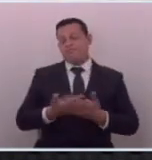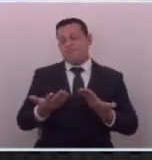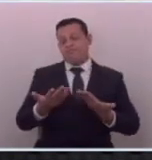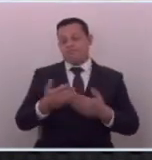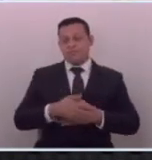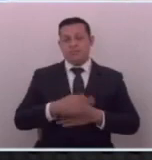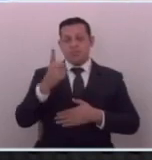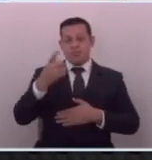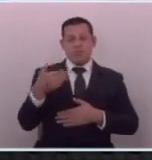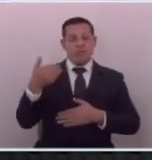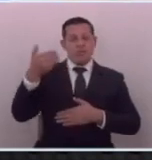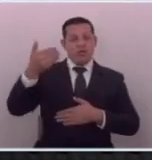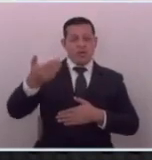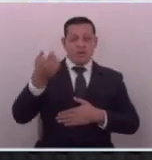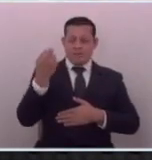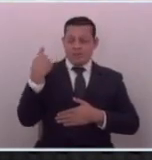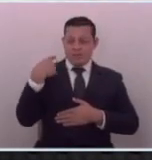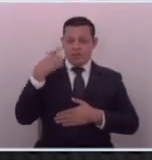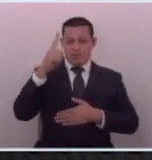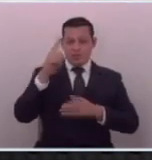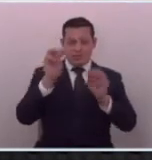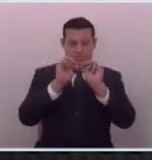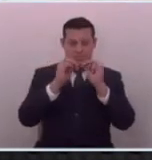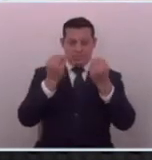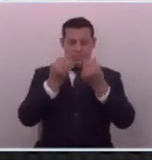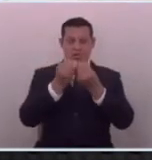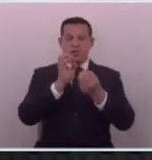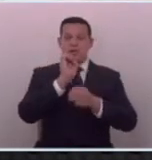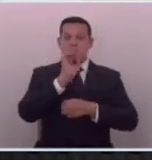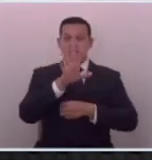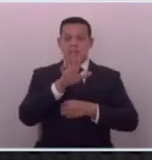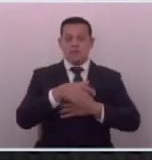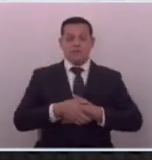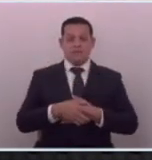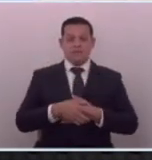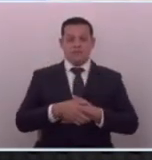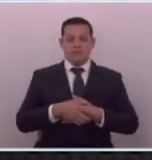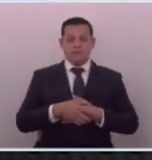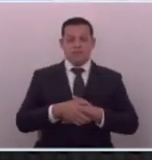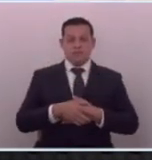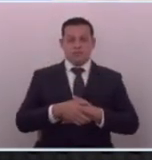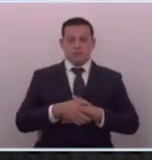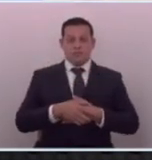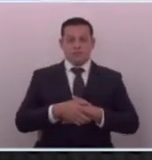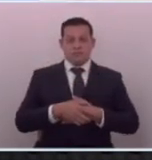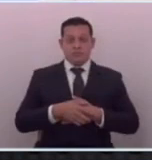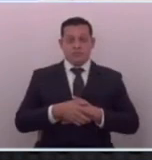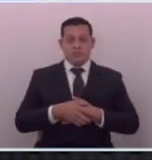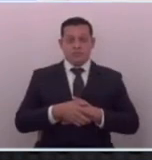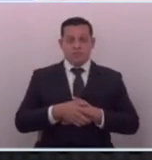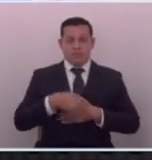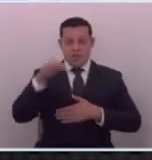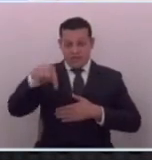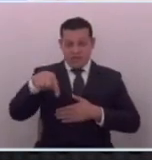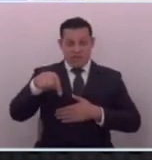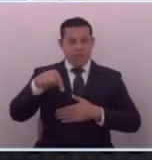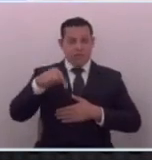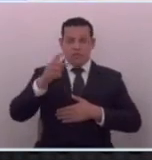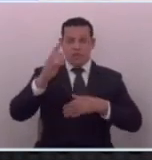hace un año si una pandilla decía que había toque de queda este país temblaba